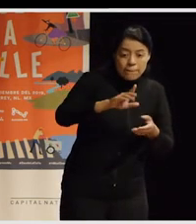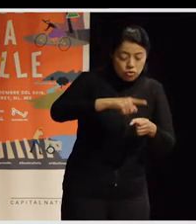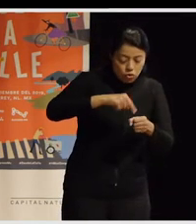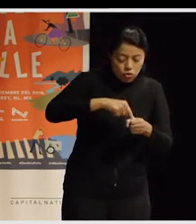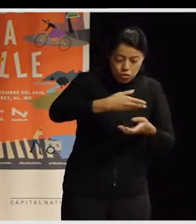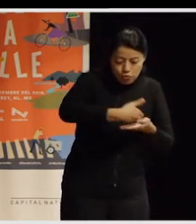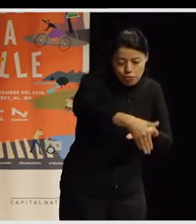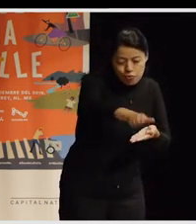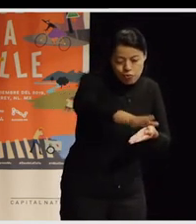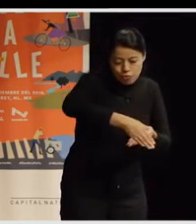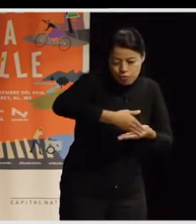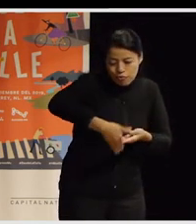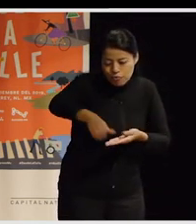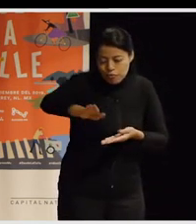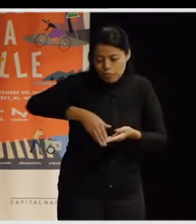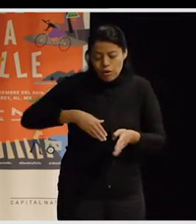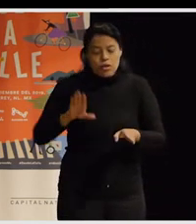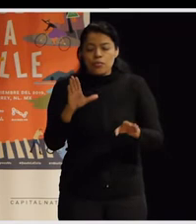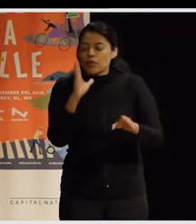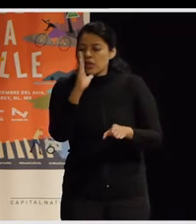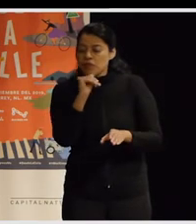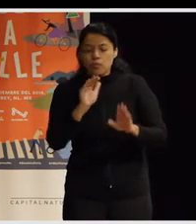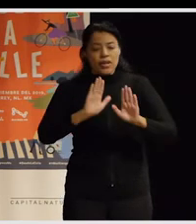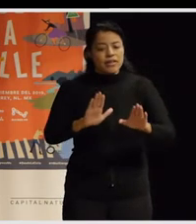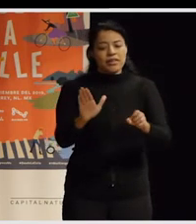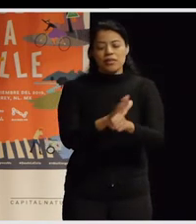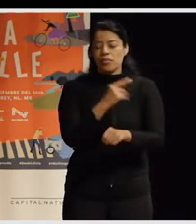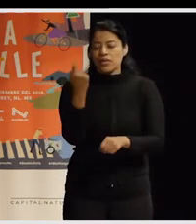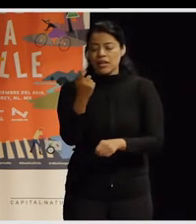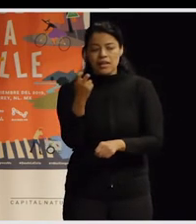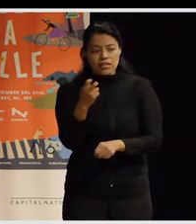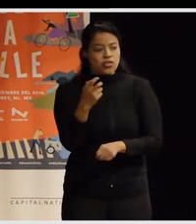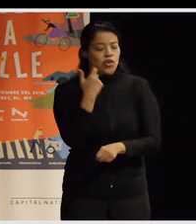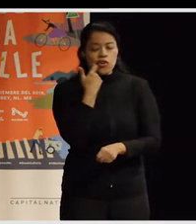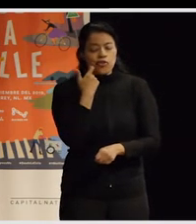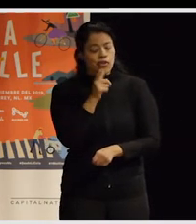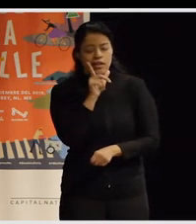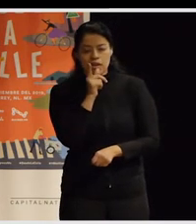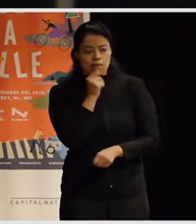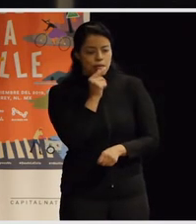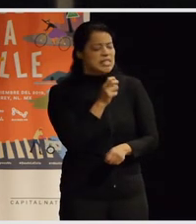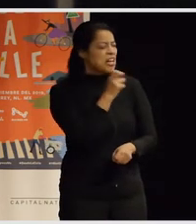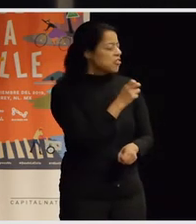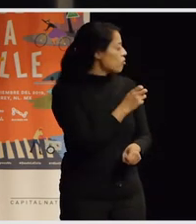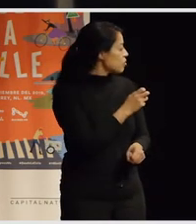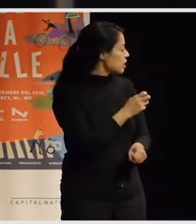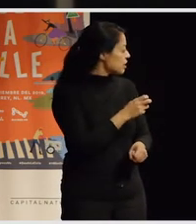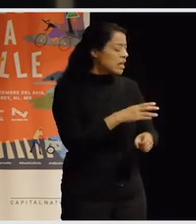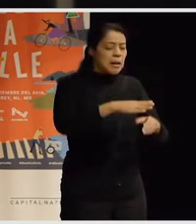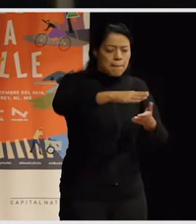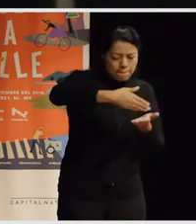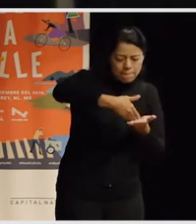alargamos el paso de cebra, como de ser de cuatro metros a ser de quince y aunque no movimos el semáforo, los